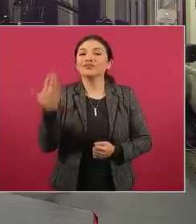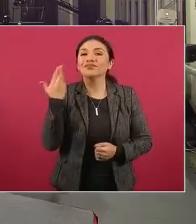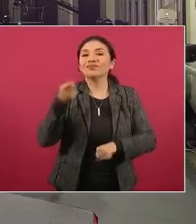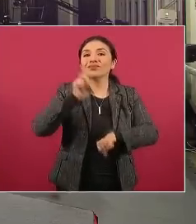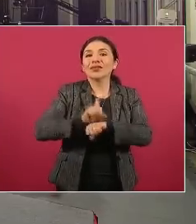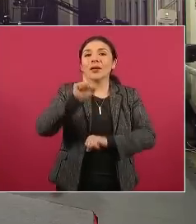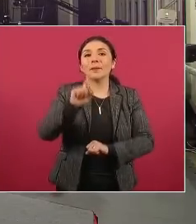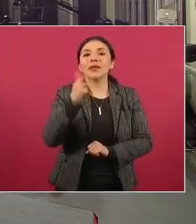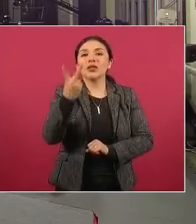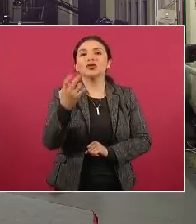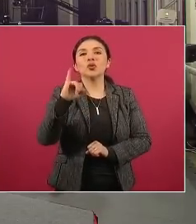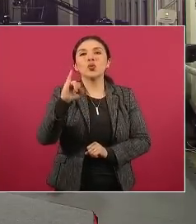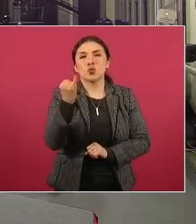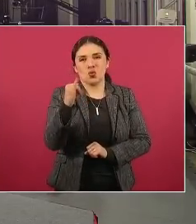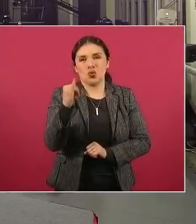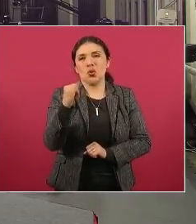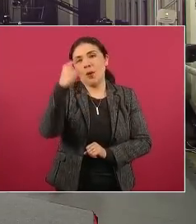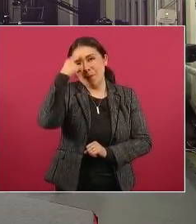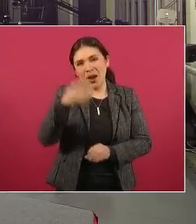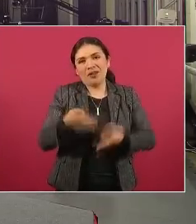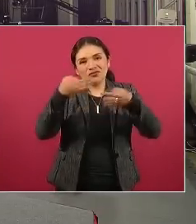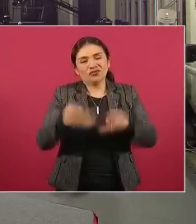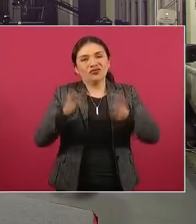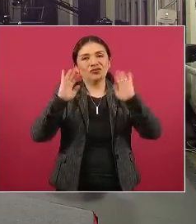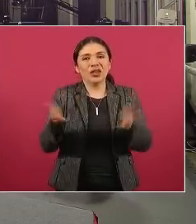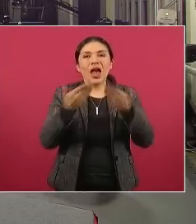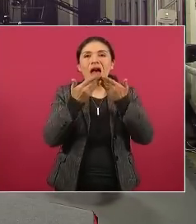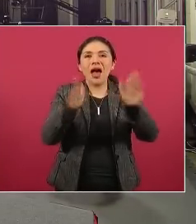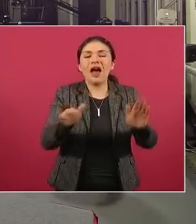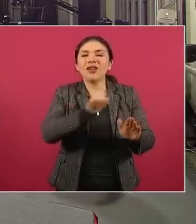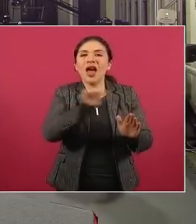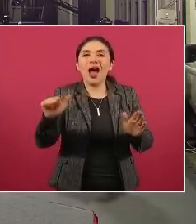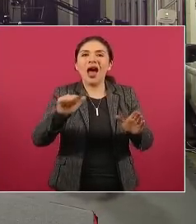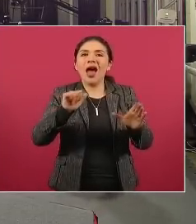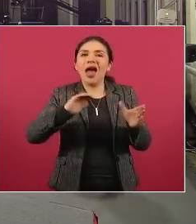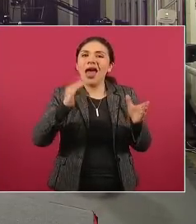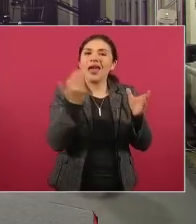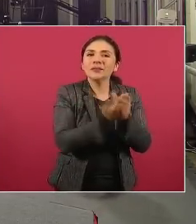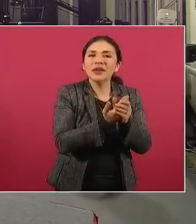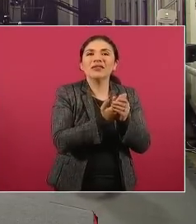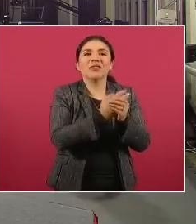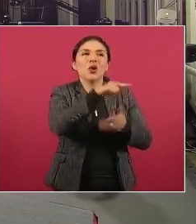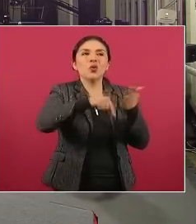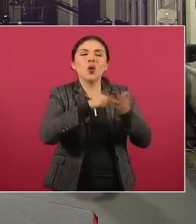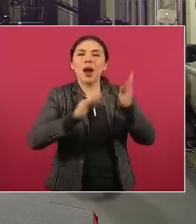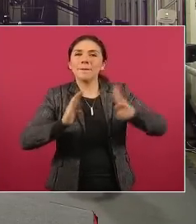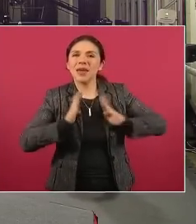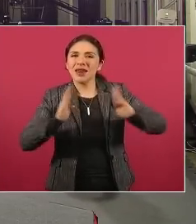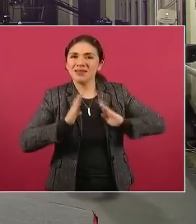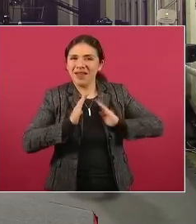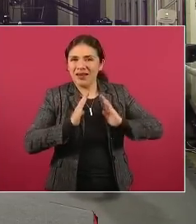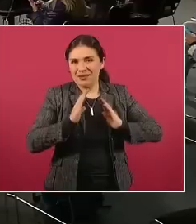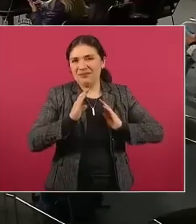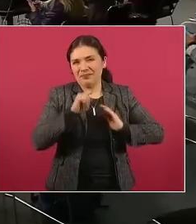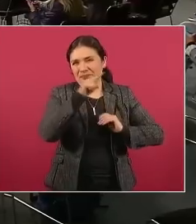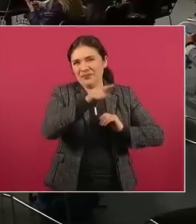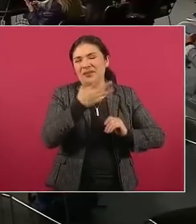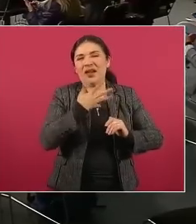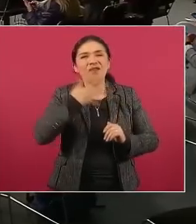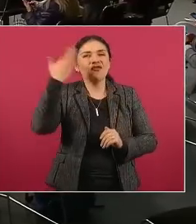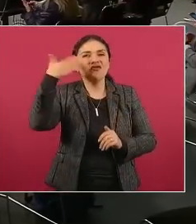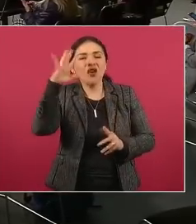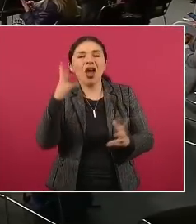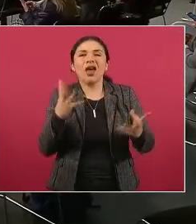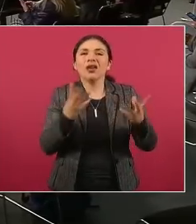una atrocidad que es una de las heridas abiertas más dolorosas de la historia de